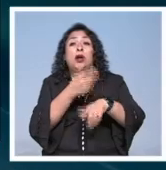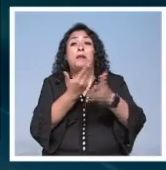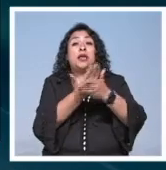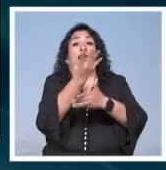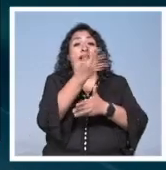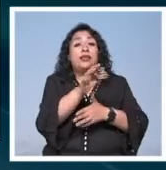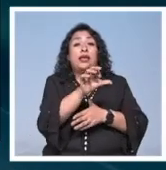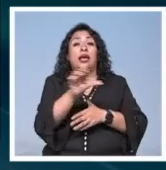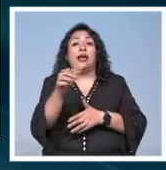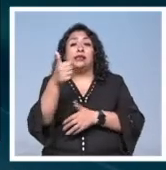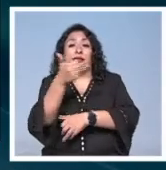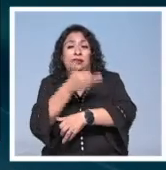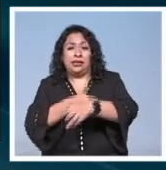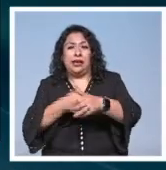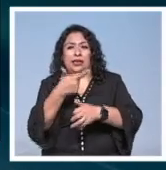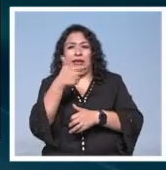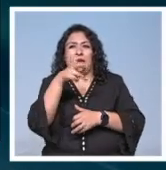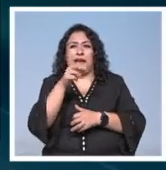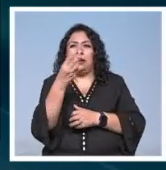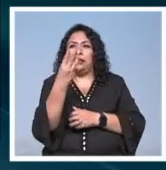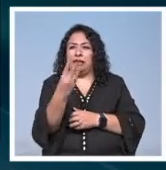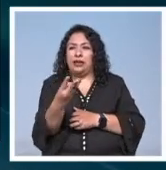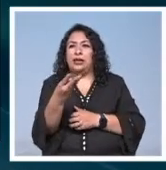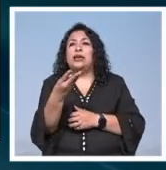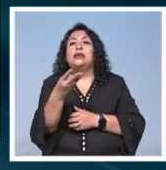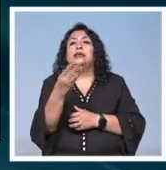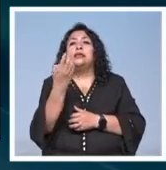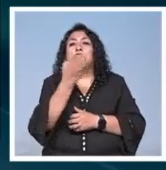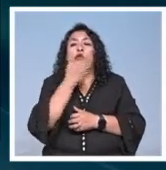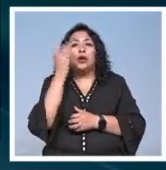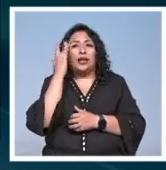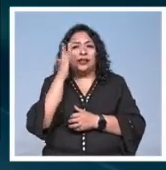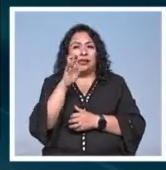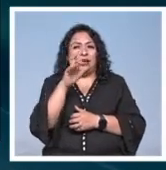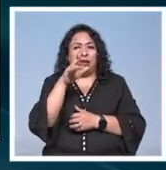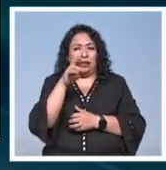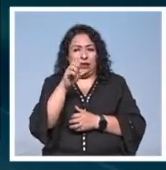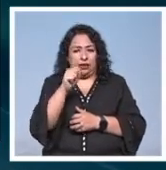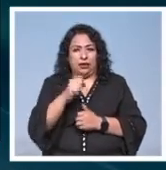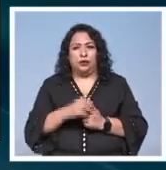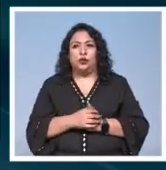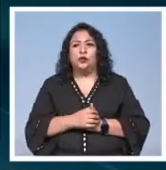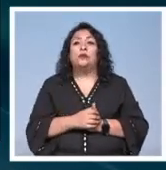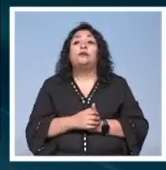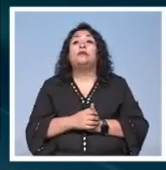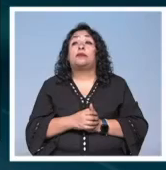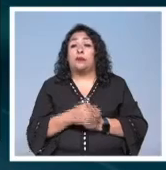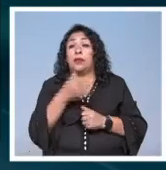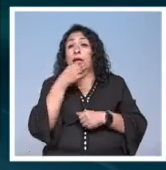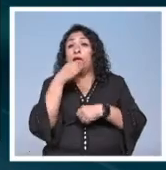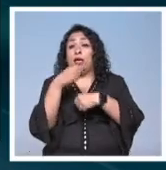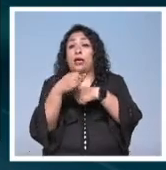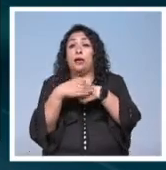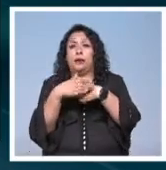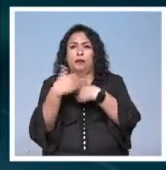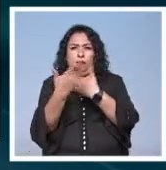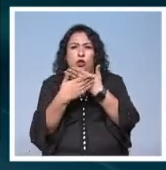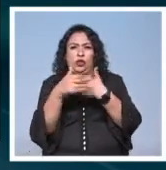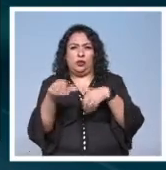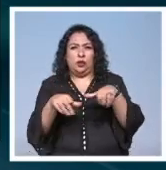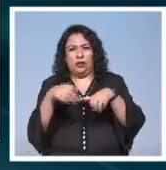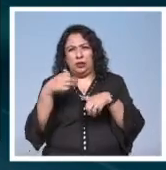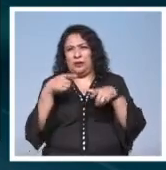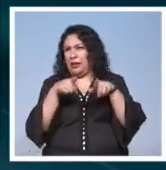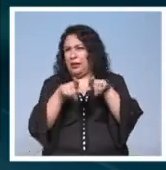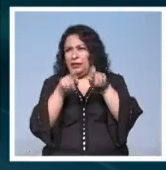10 a 18 horas en la galería 3 de la academia de San Carlos se anunciarán próximamente las actividades